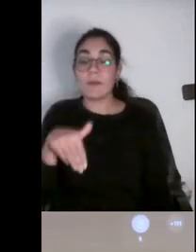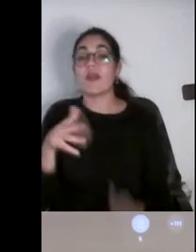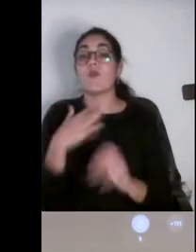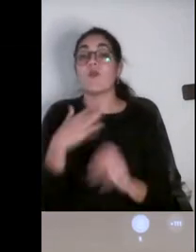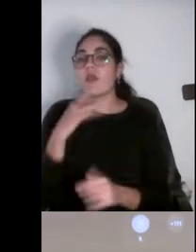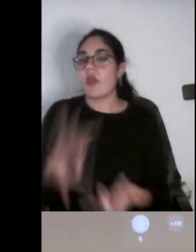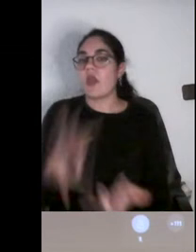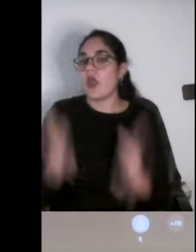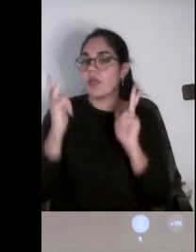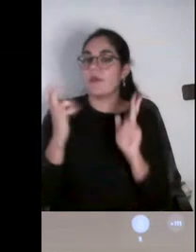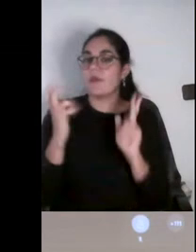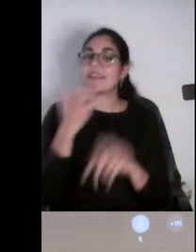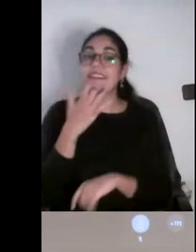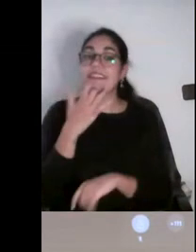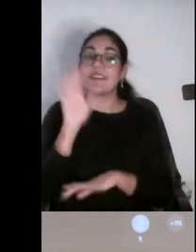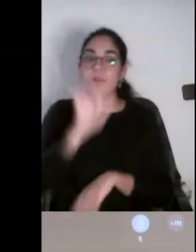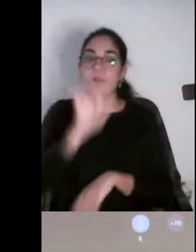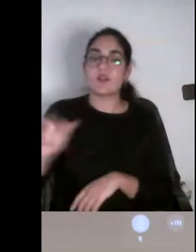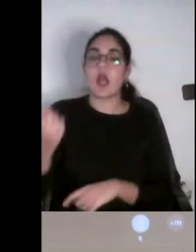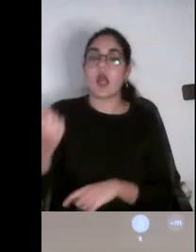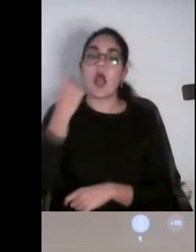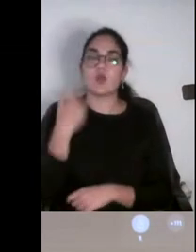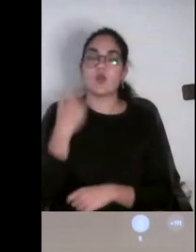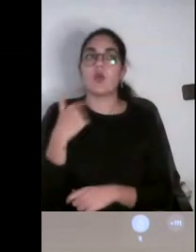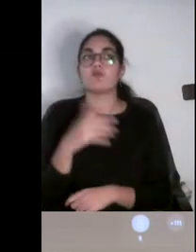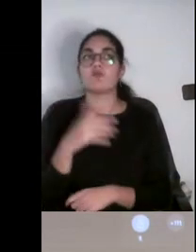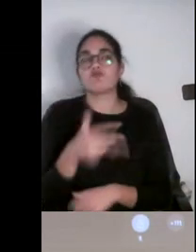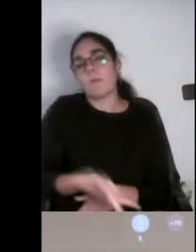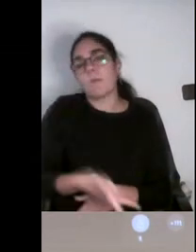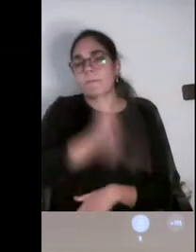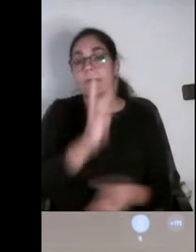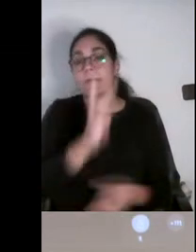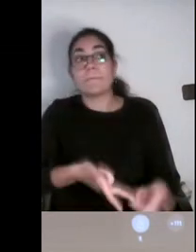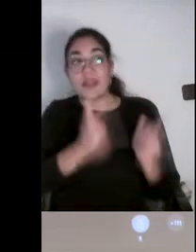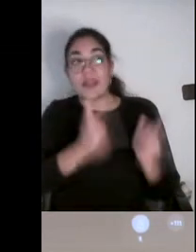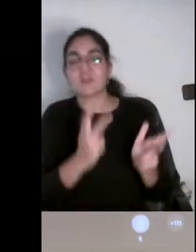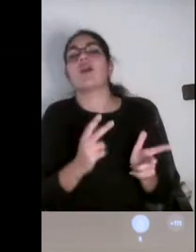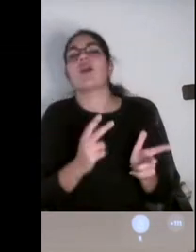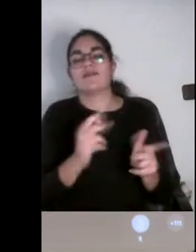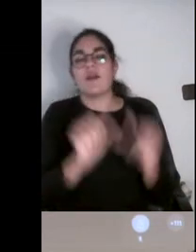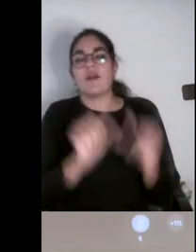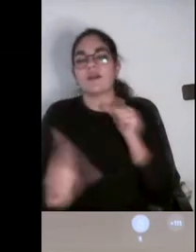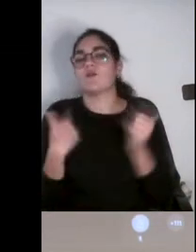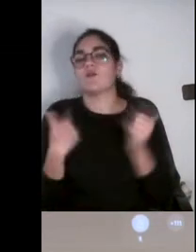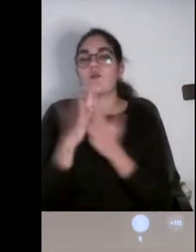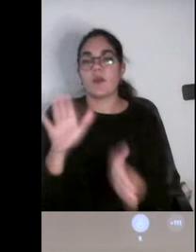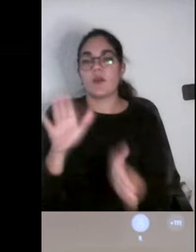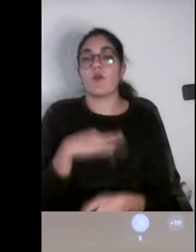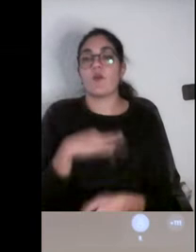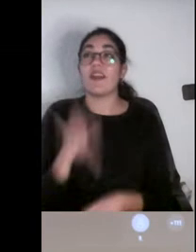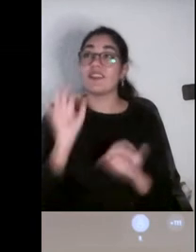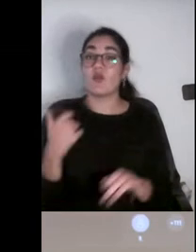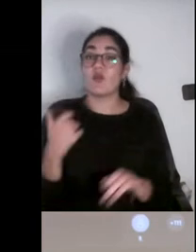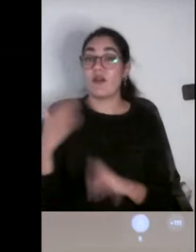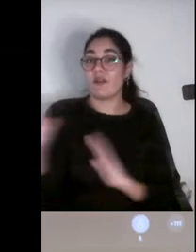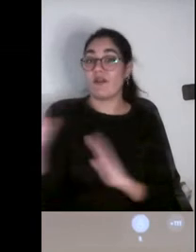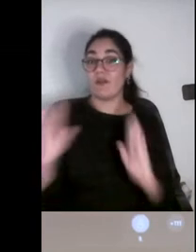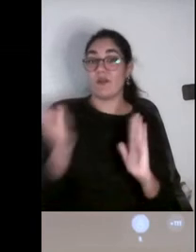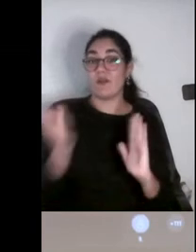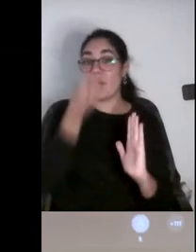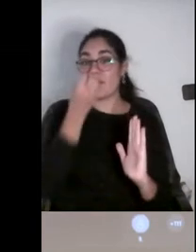trabajo, el alumno que lo ha hecho, está de acuerdo. Y probablemente a partir de primavera tendremos que la plataforma